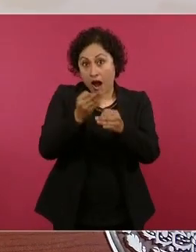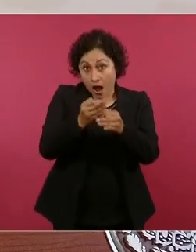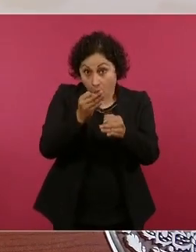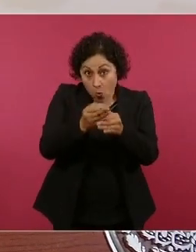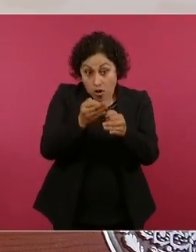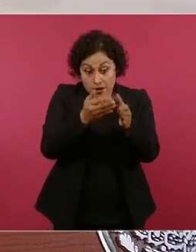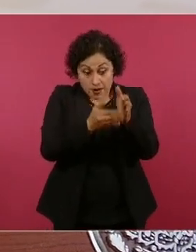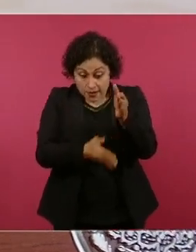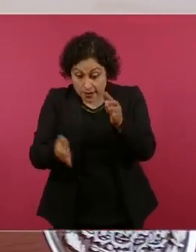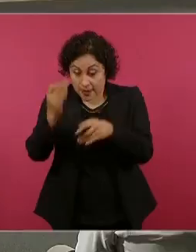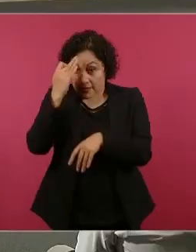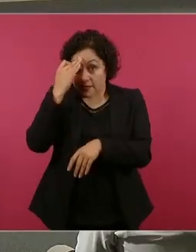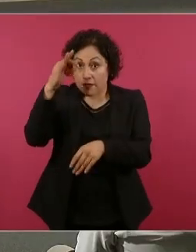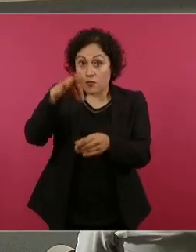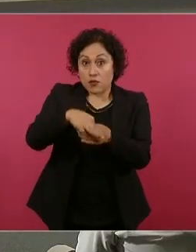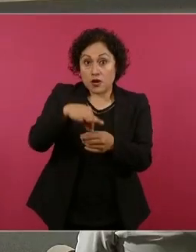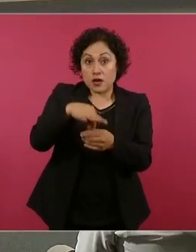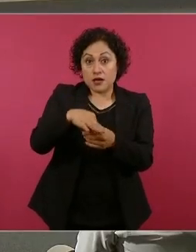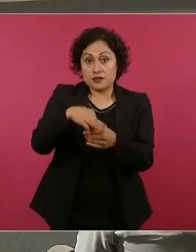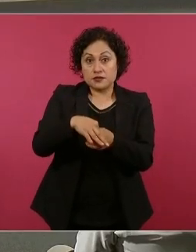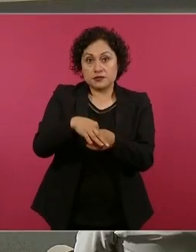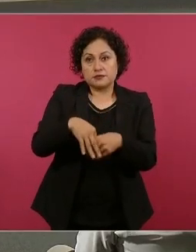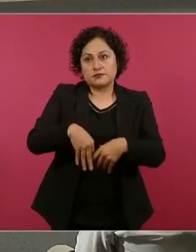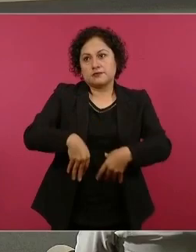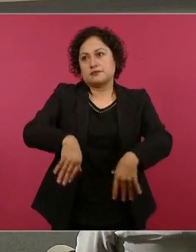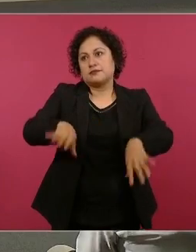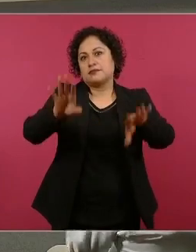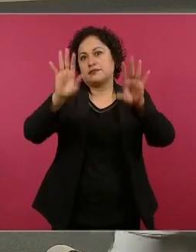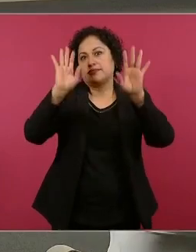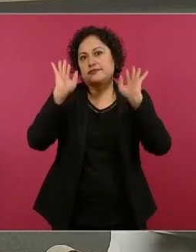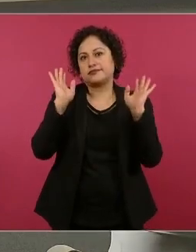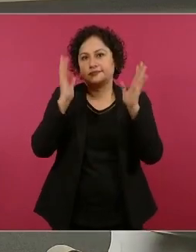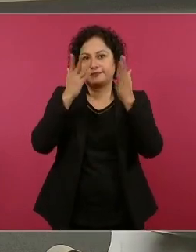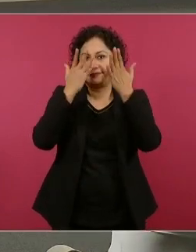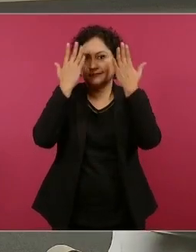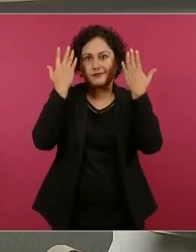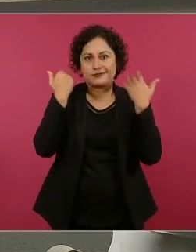¿quién sabe cuántas cosas van a salir?